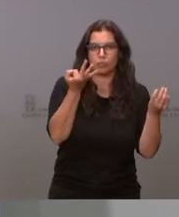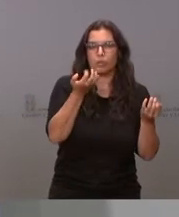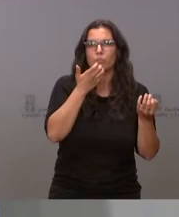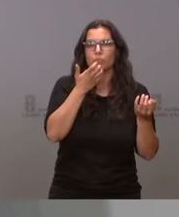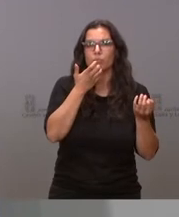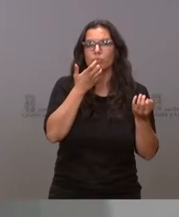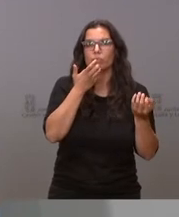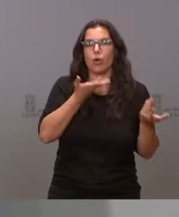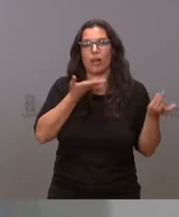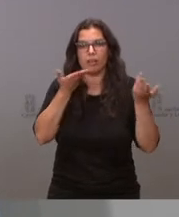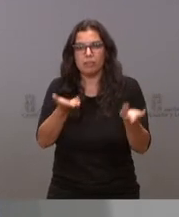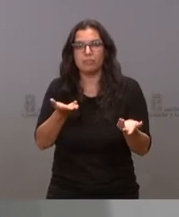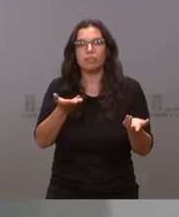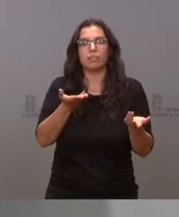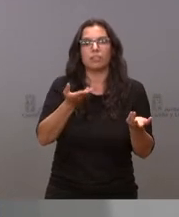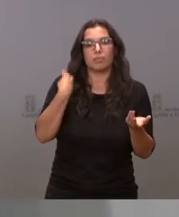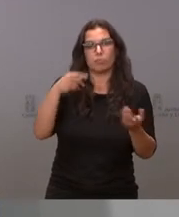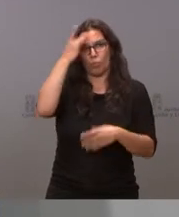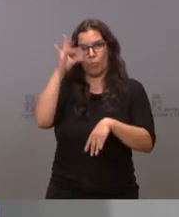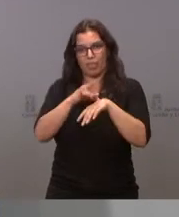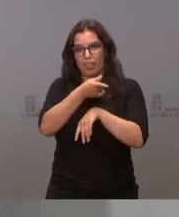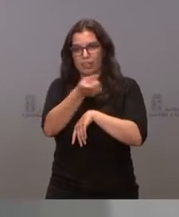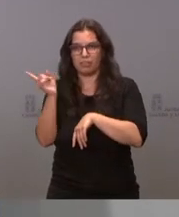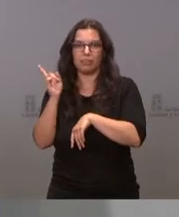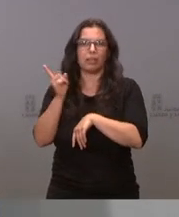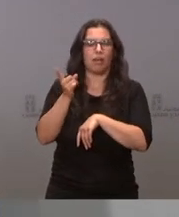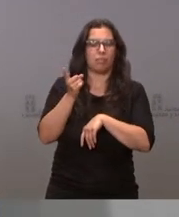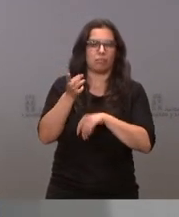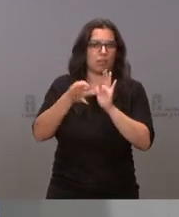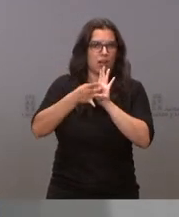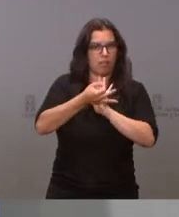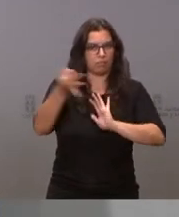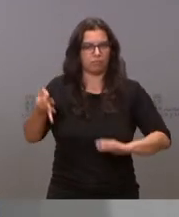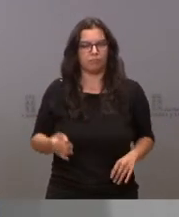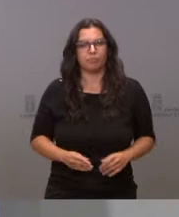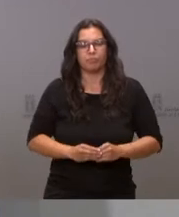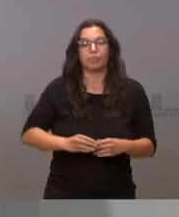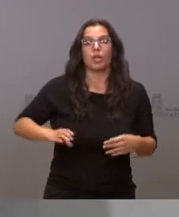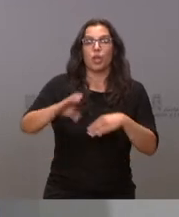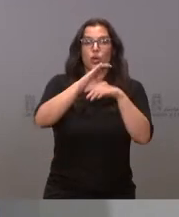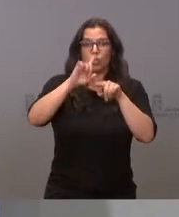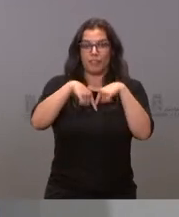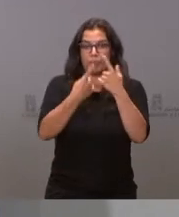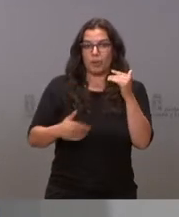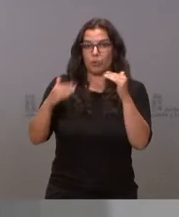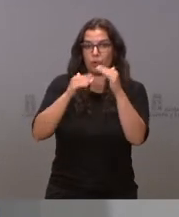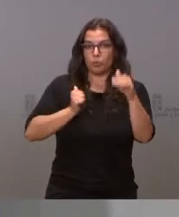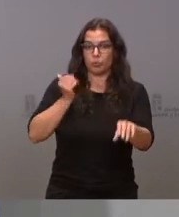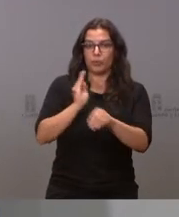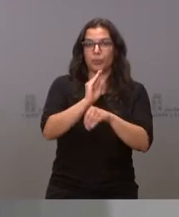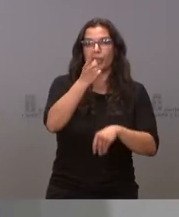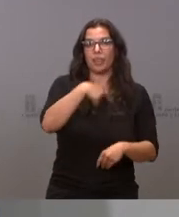que precisan los pacientes tenga la calidad requerida. La Consejería de Familia de Igualdad de Oportunidades destina